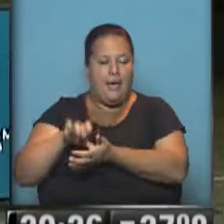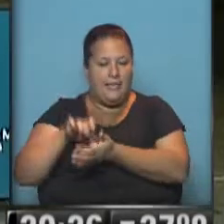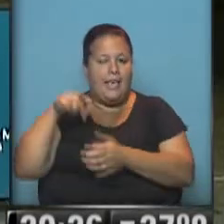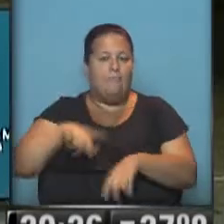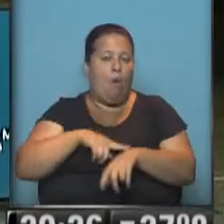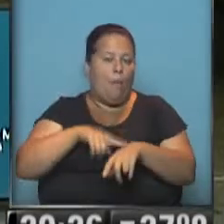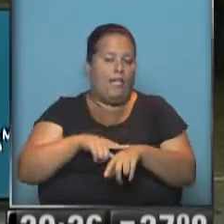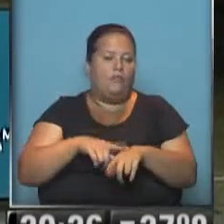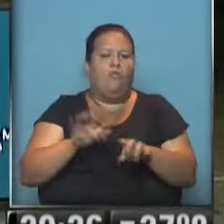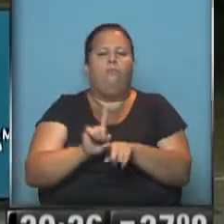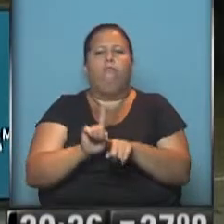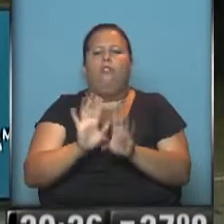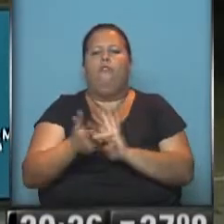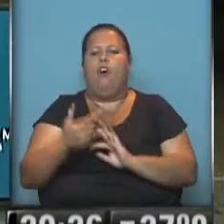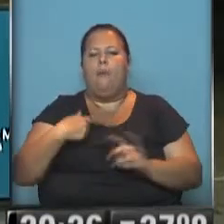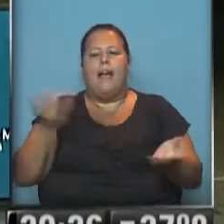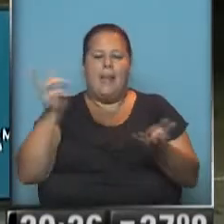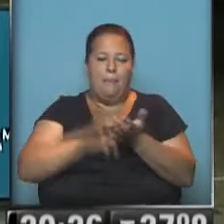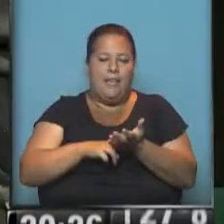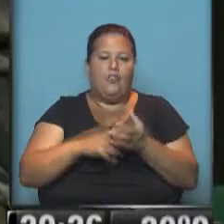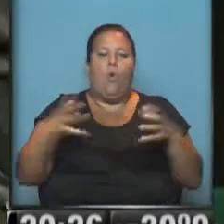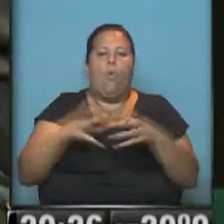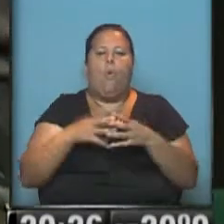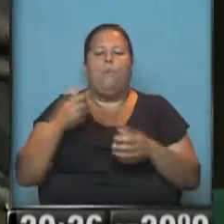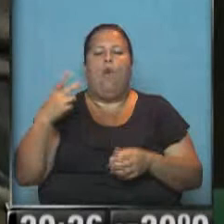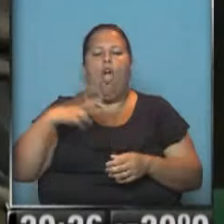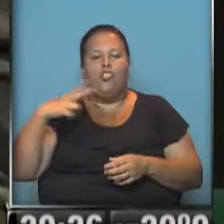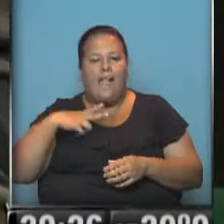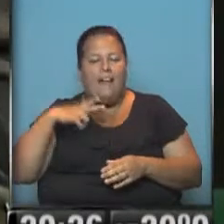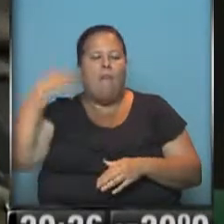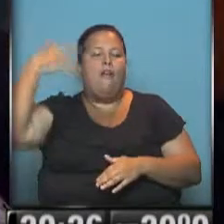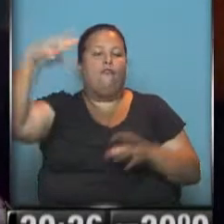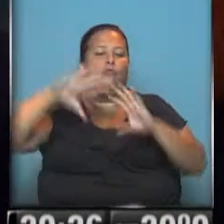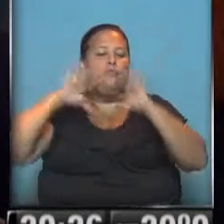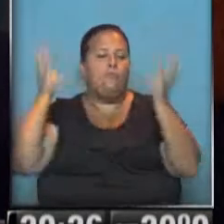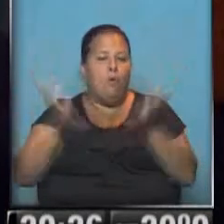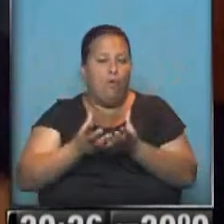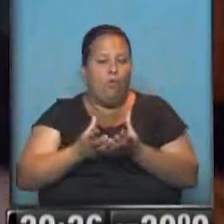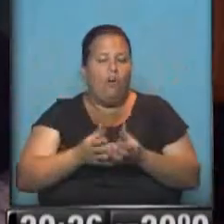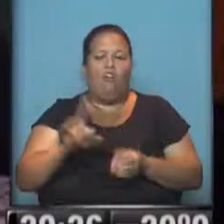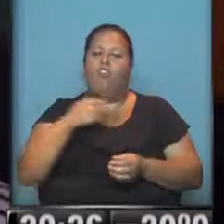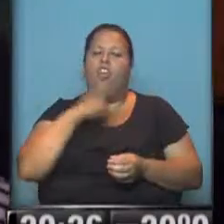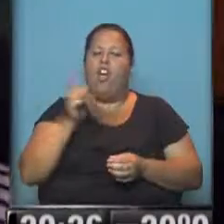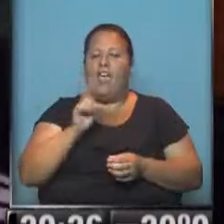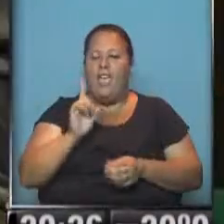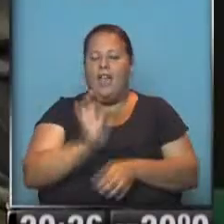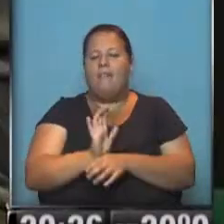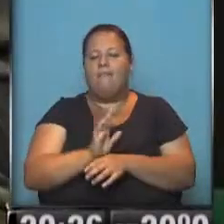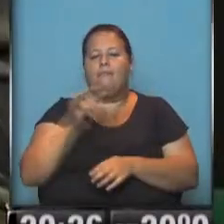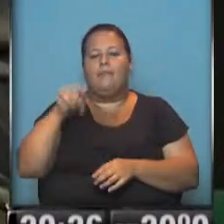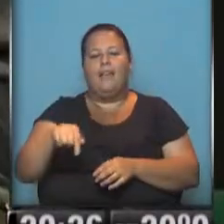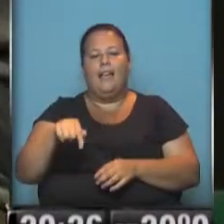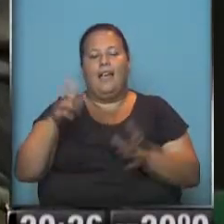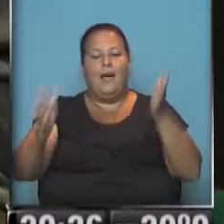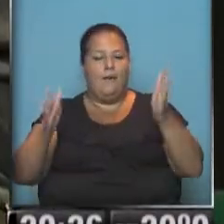este momento, como si, repito, las fuerzas conservadoras a escala internacional no quisieran que este